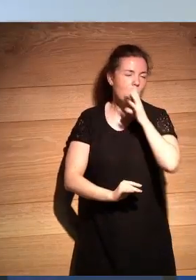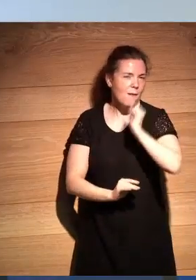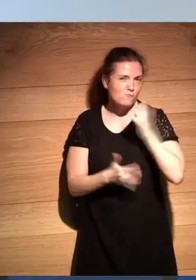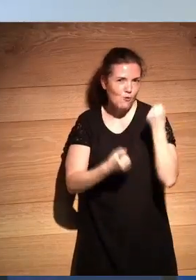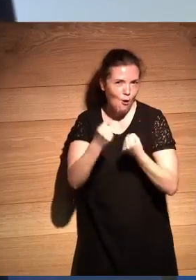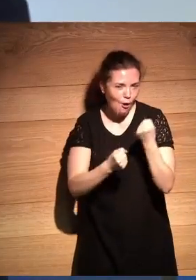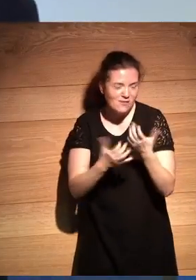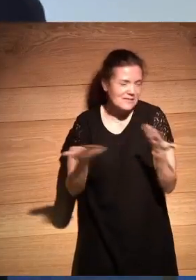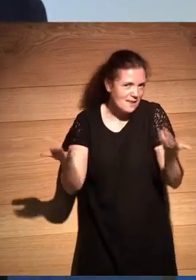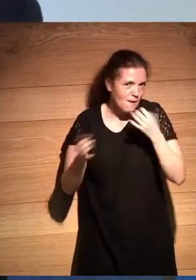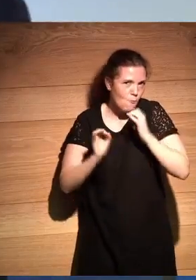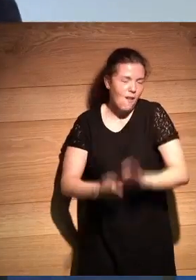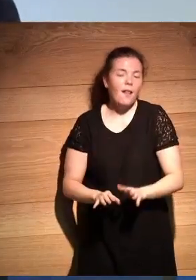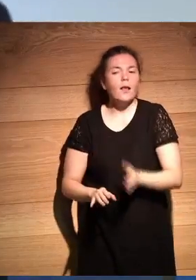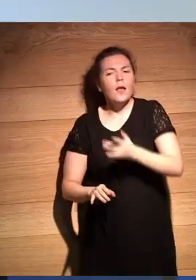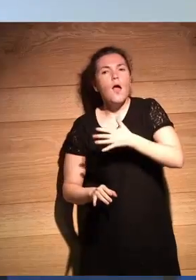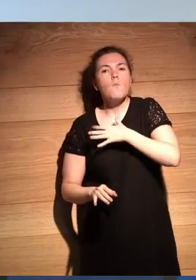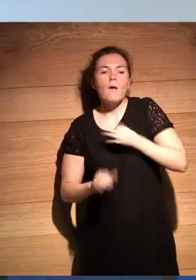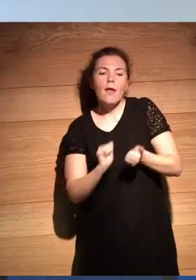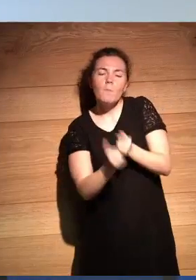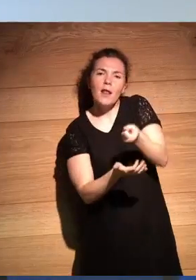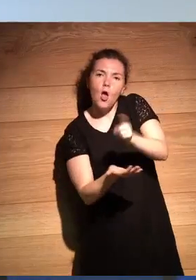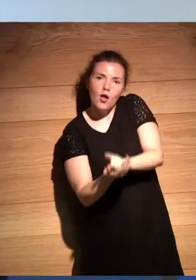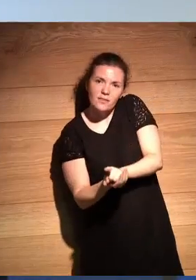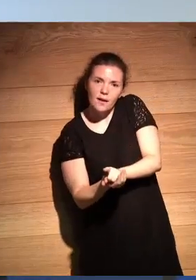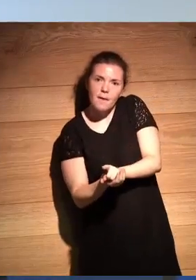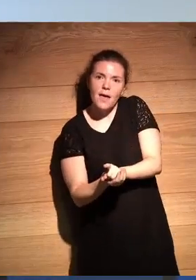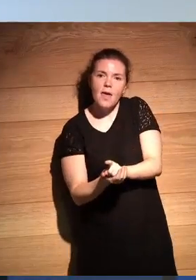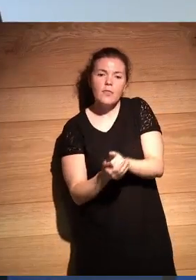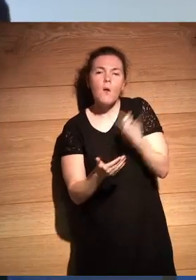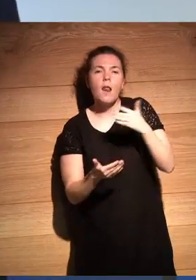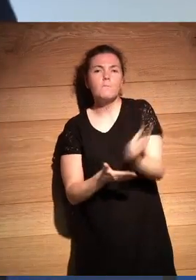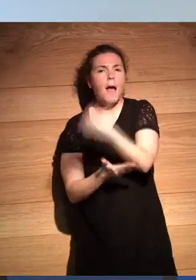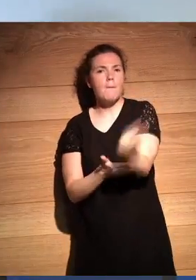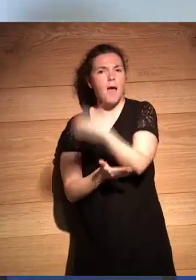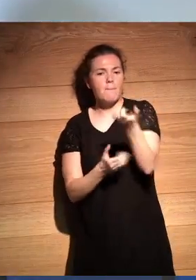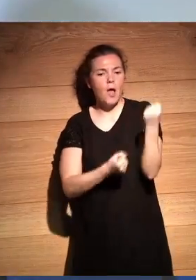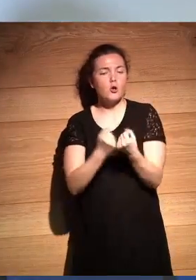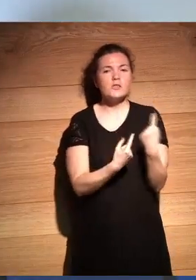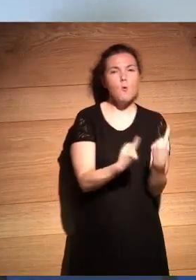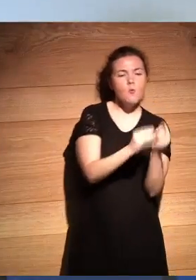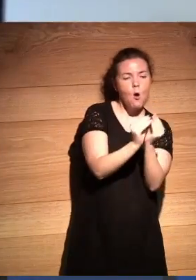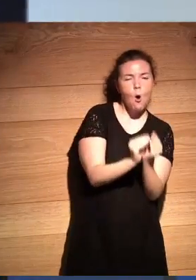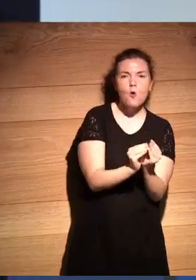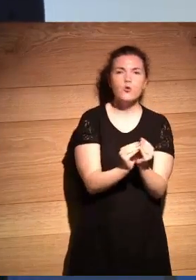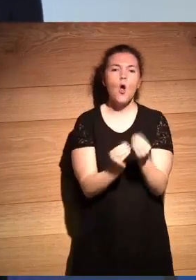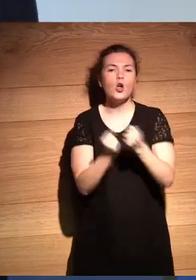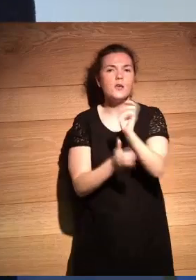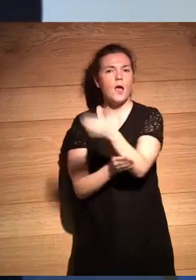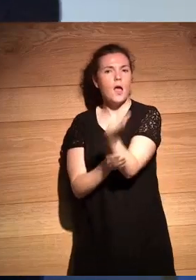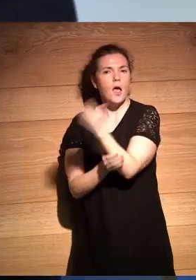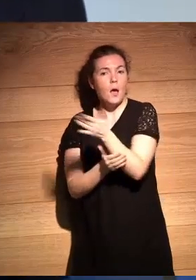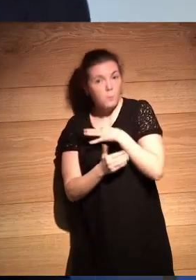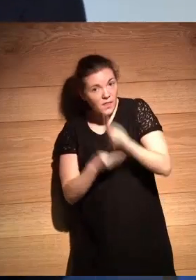podemos replicarlo o sea podemos convertir ese Maserati en Kias coreanos de plástico que se puedan vender mucho en Kias coreanos digo yo